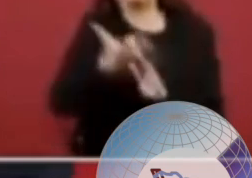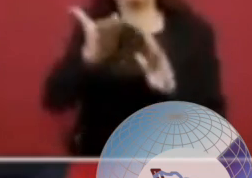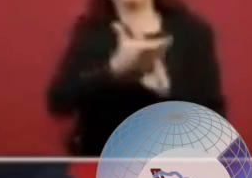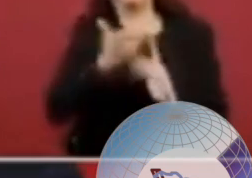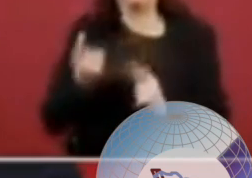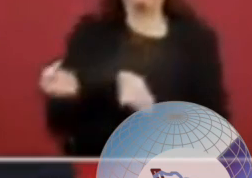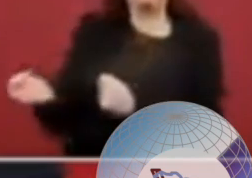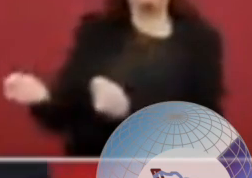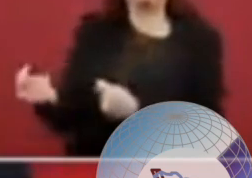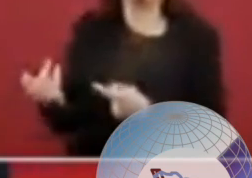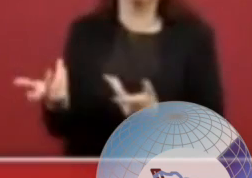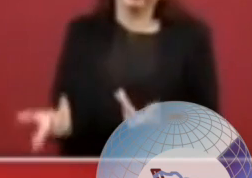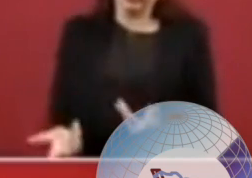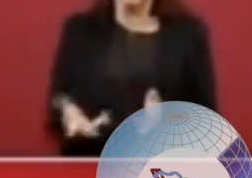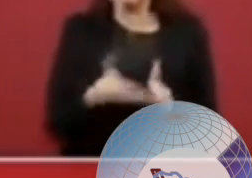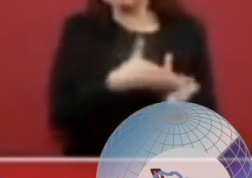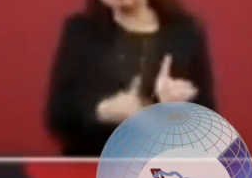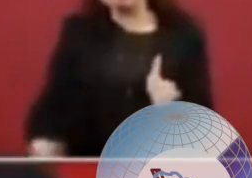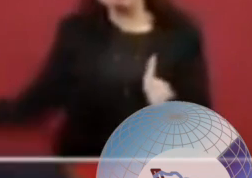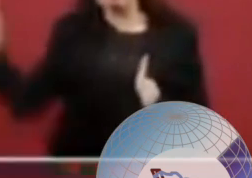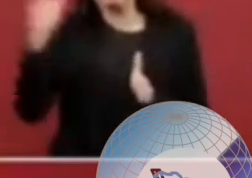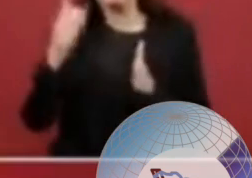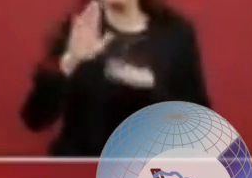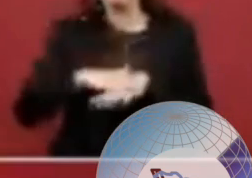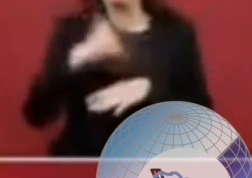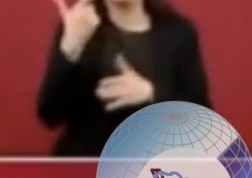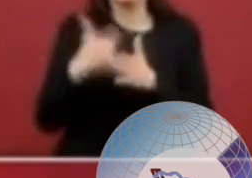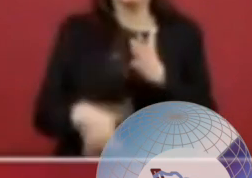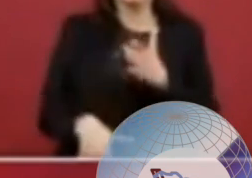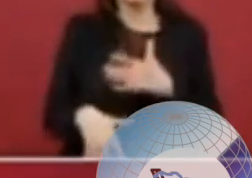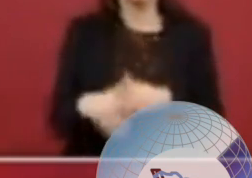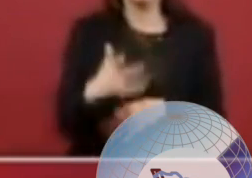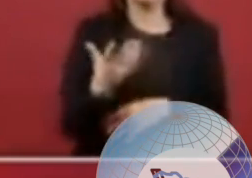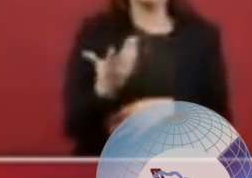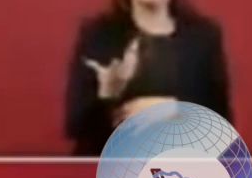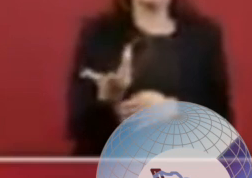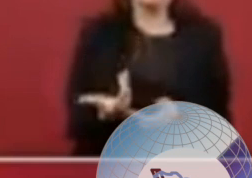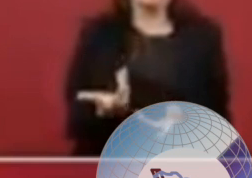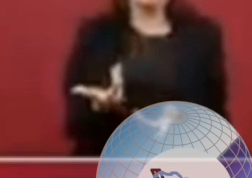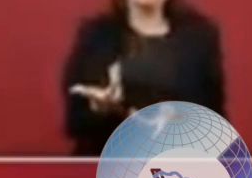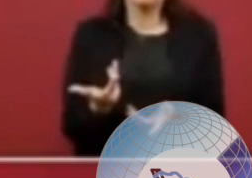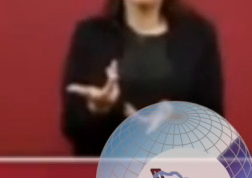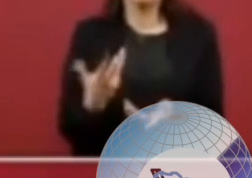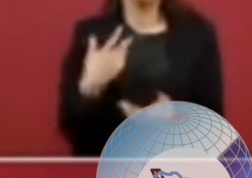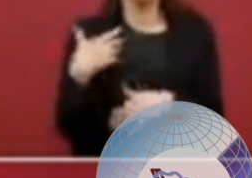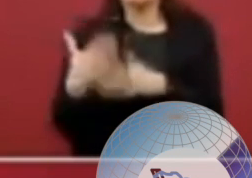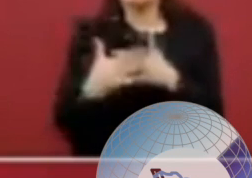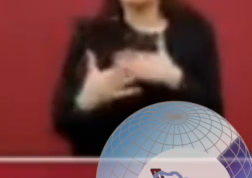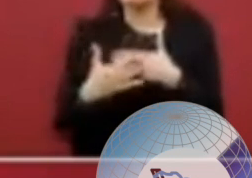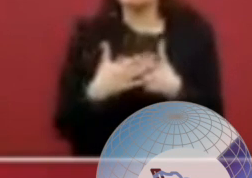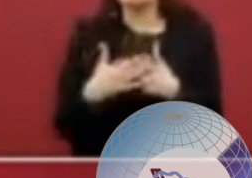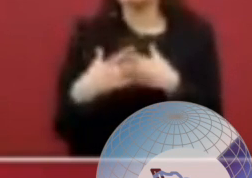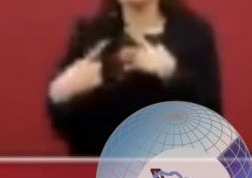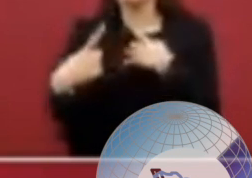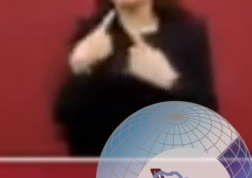Esto es lo que se va a discutir